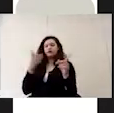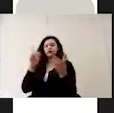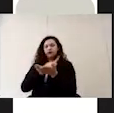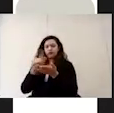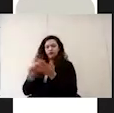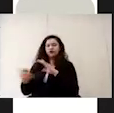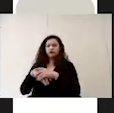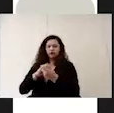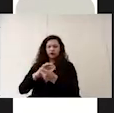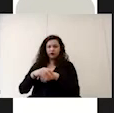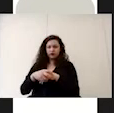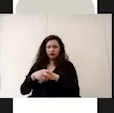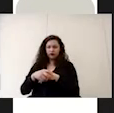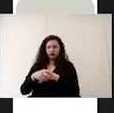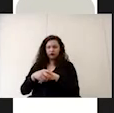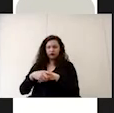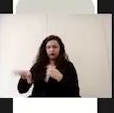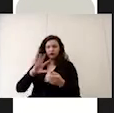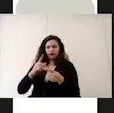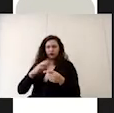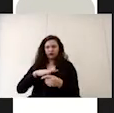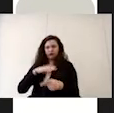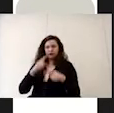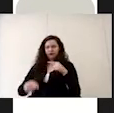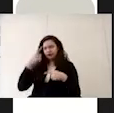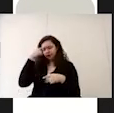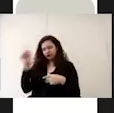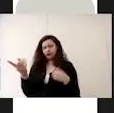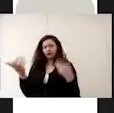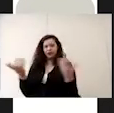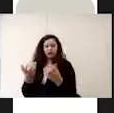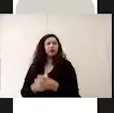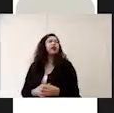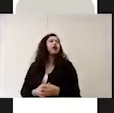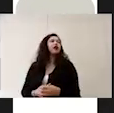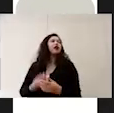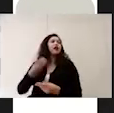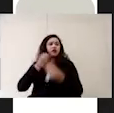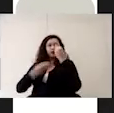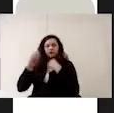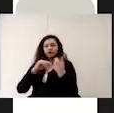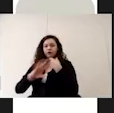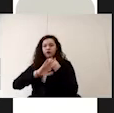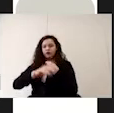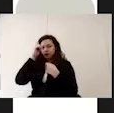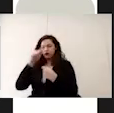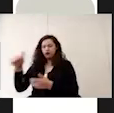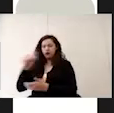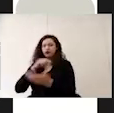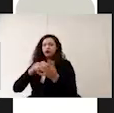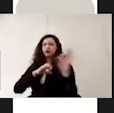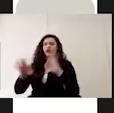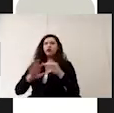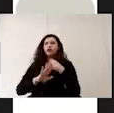la desinfección de las áreas de trabajo sea sencilla se debe evitar consumir alimento en los lugares de trabajo